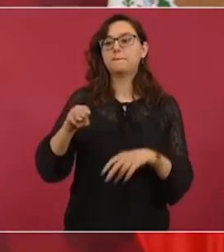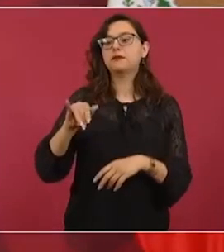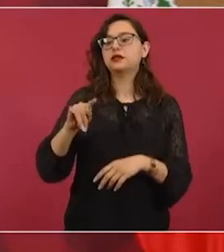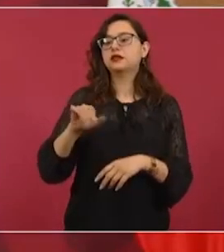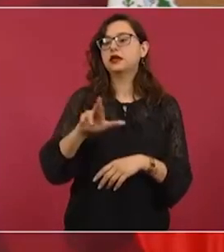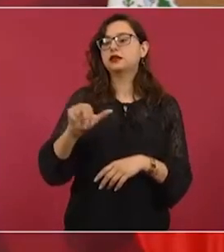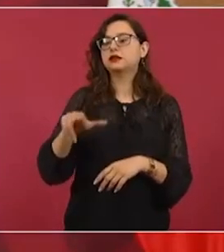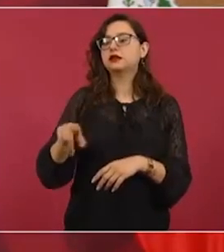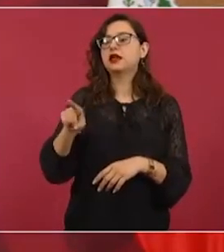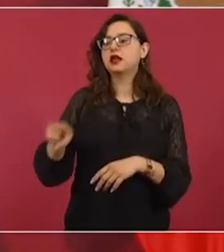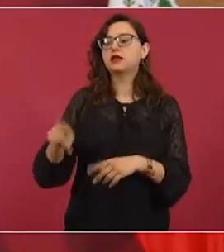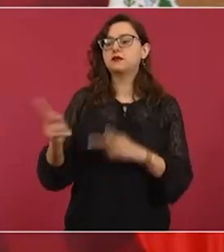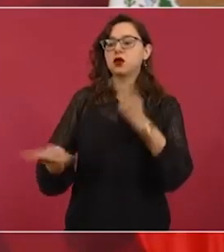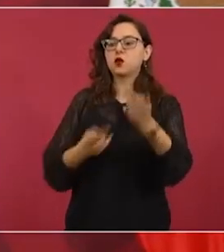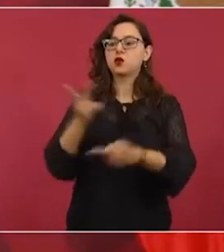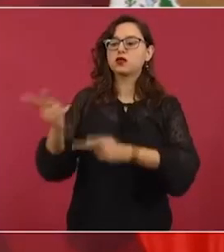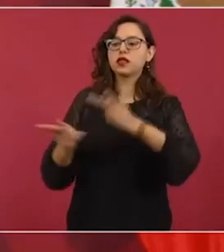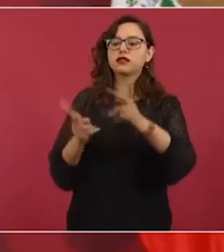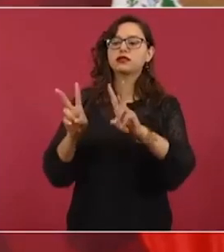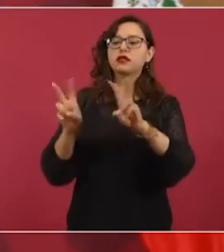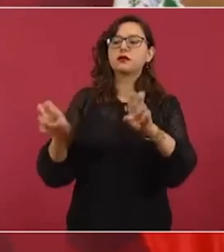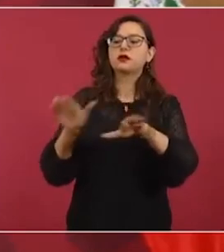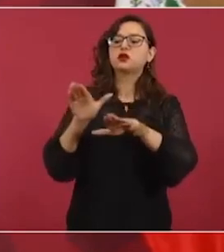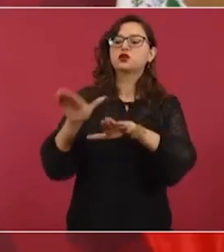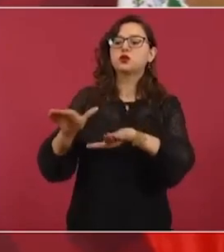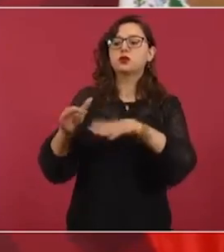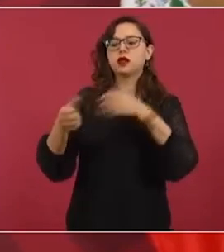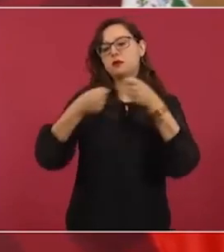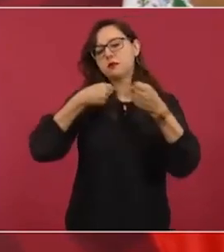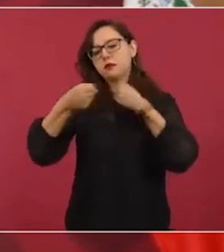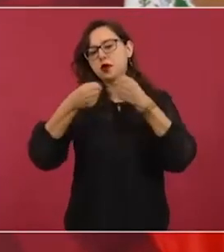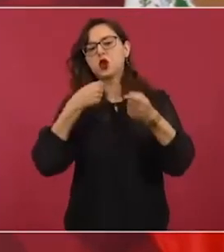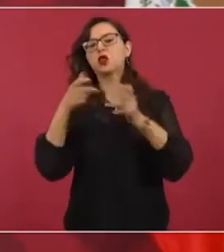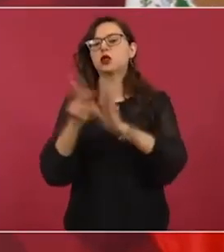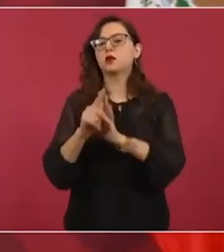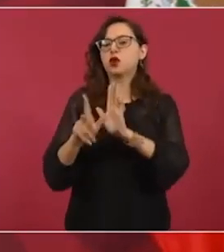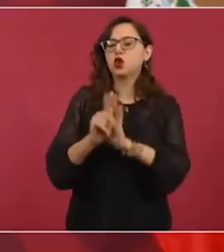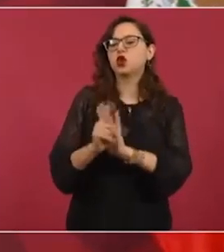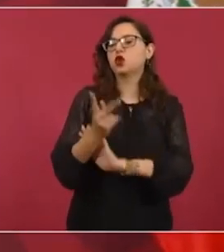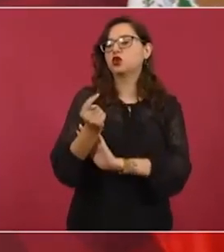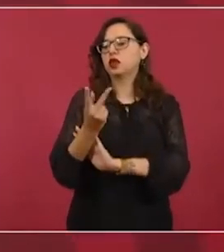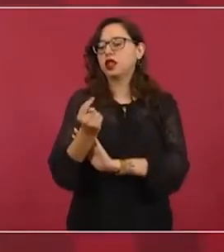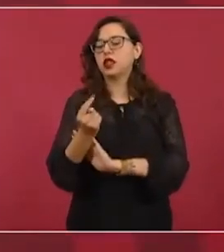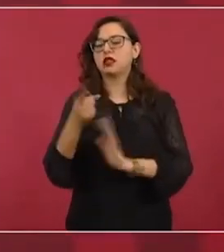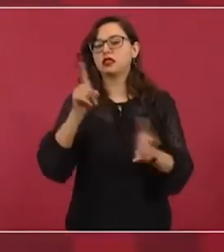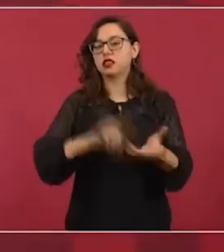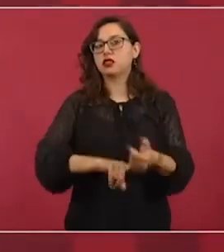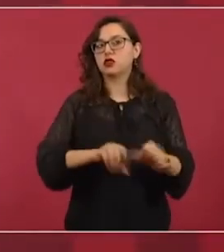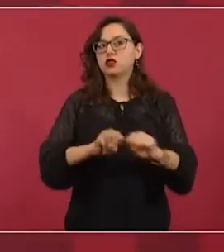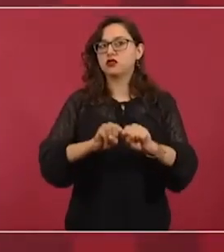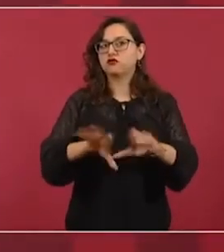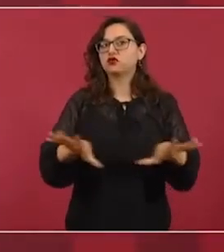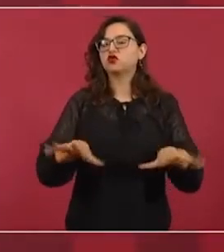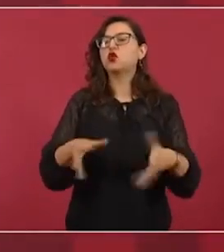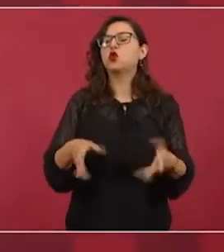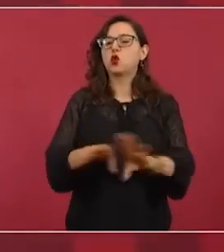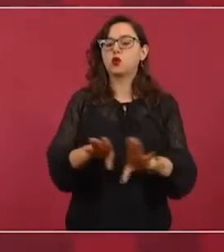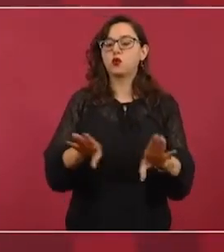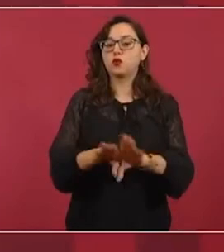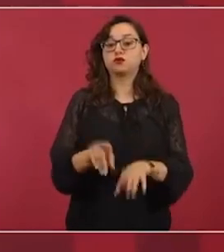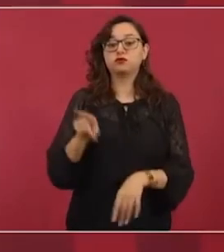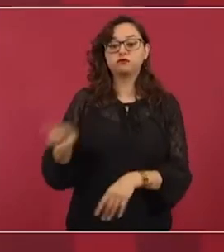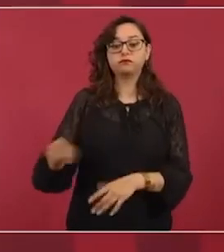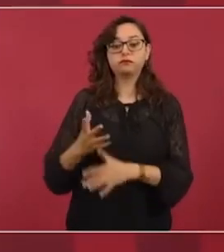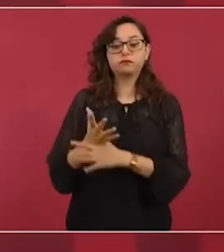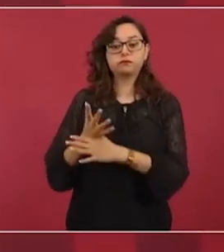del poder mediático. Y decía en ese entonces que era muy